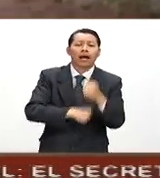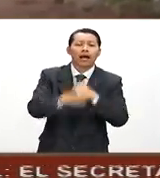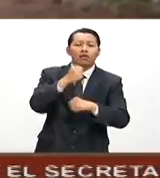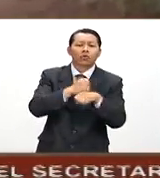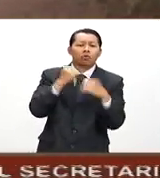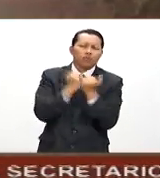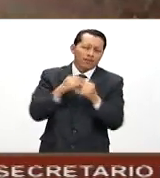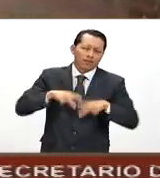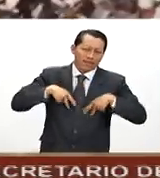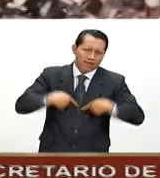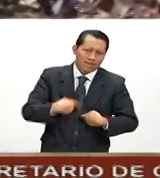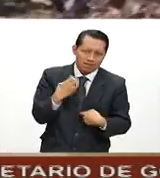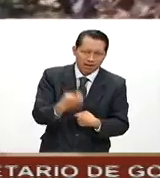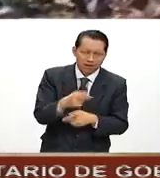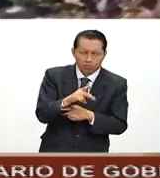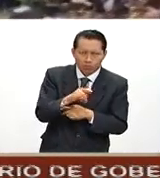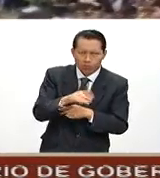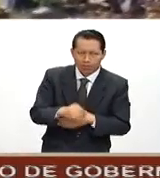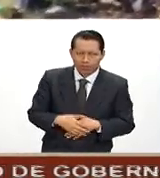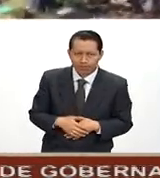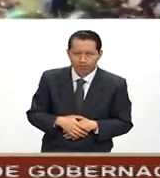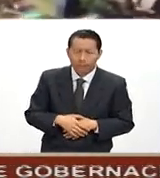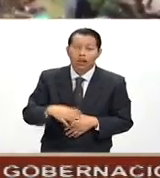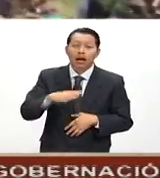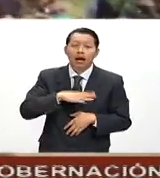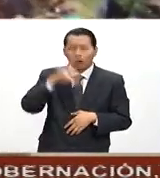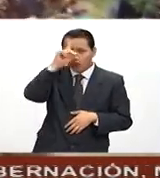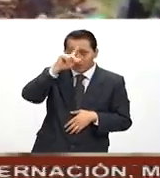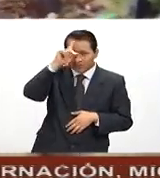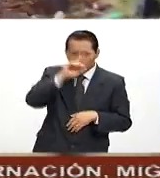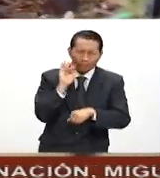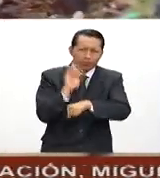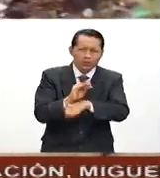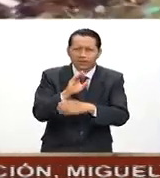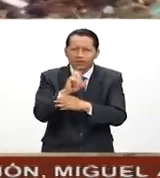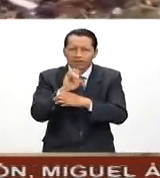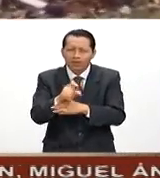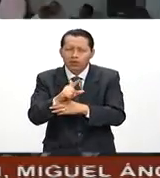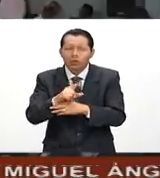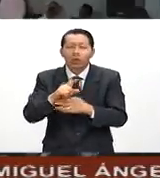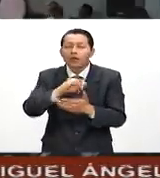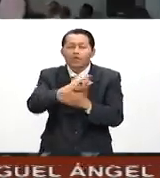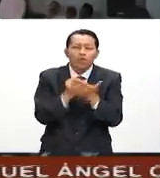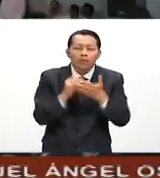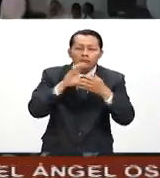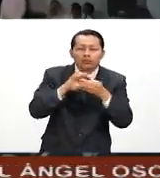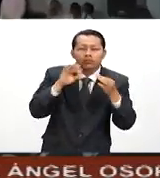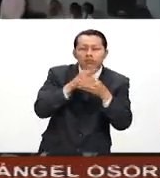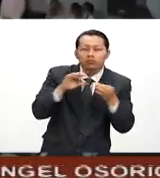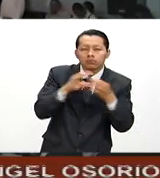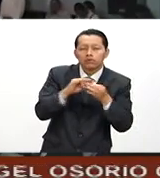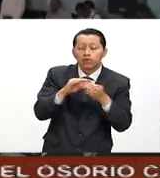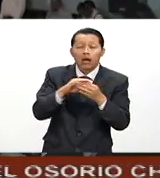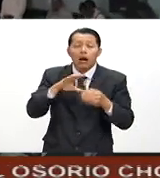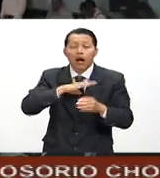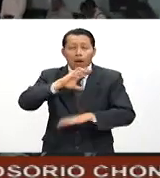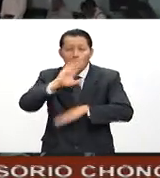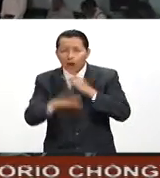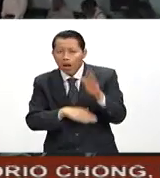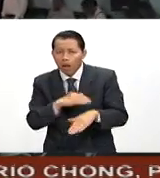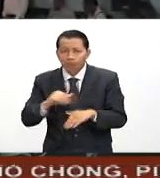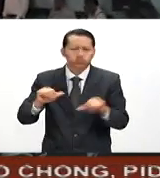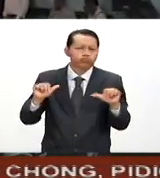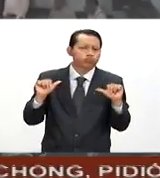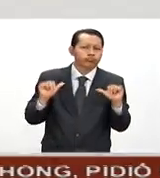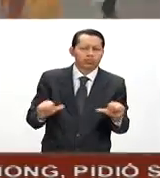las debilidades en este puerto. Finalmente, el Consejo de Protección Civil, en su último informe, manejó un saldo blanco para la población en general de